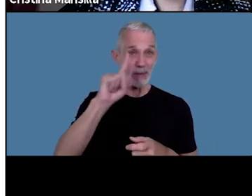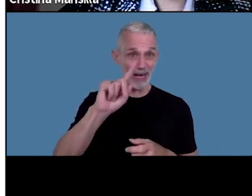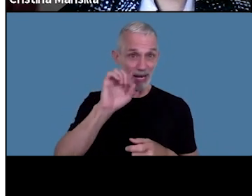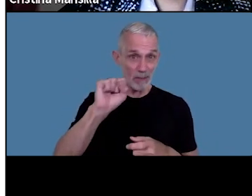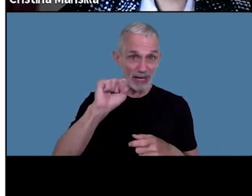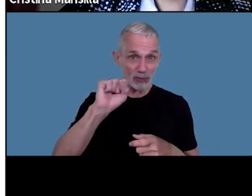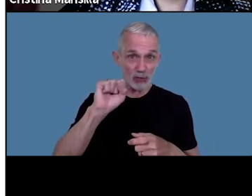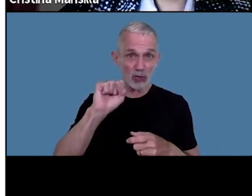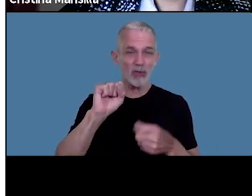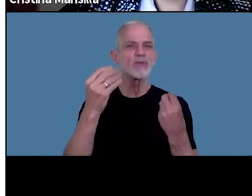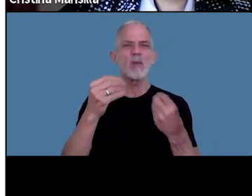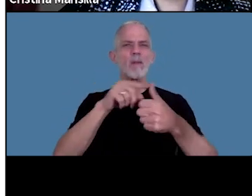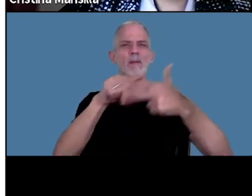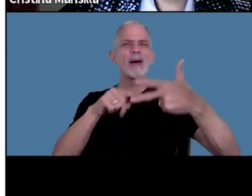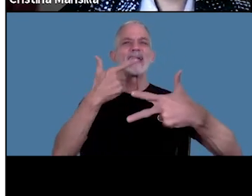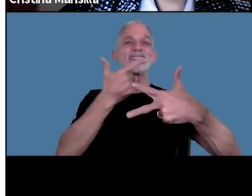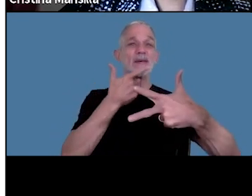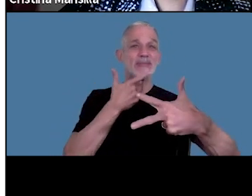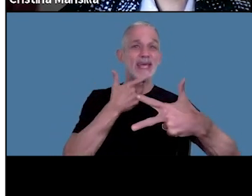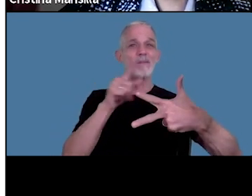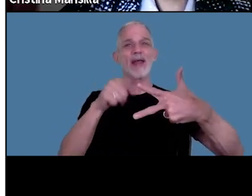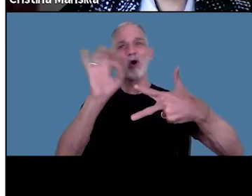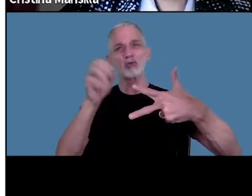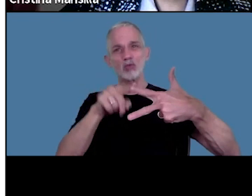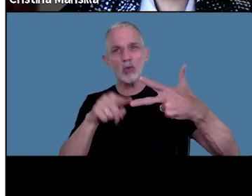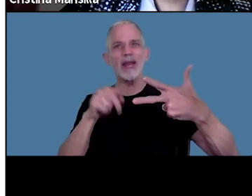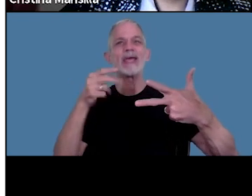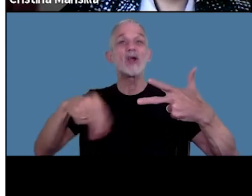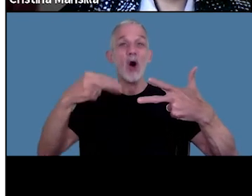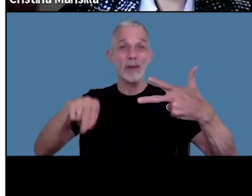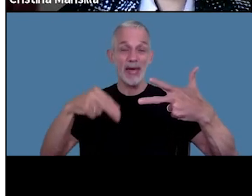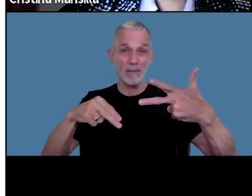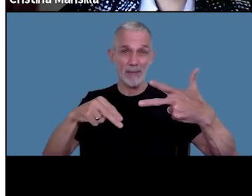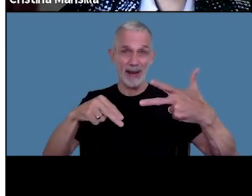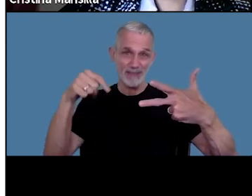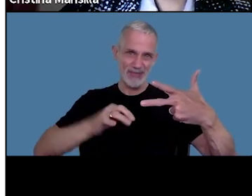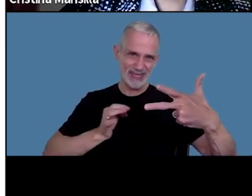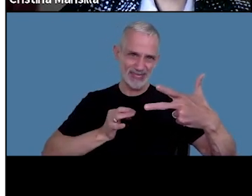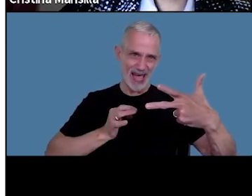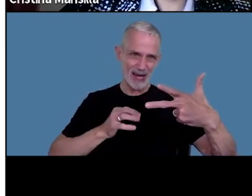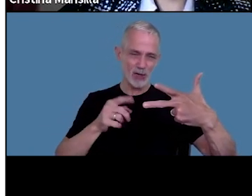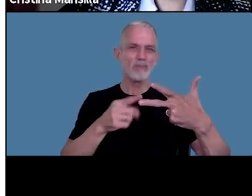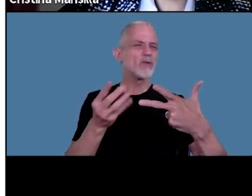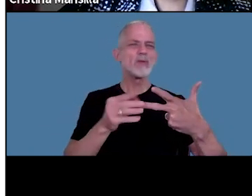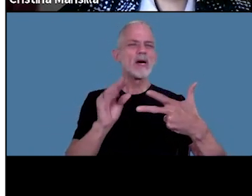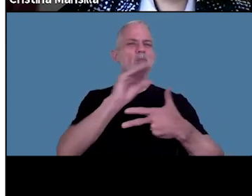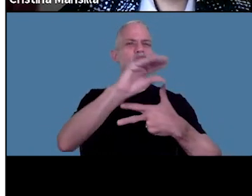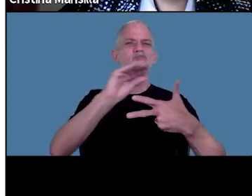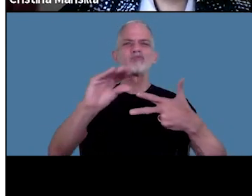a abonarse en septiembre octubre y noviembre monto que se va a asignar